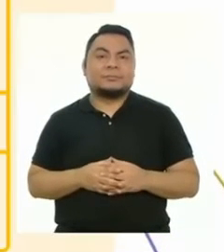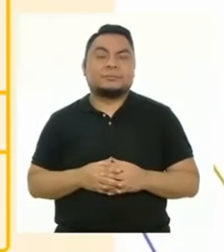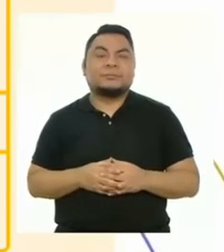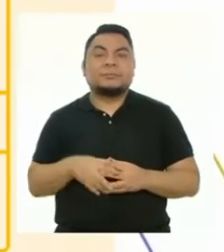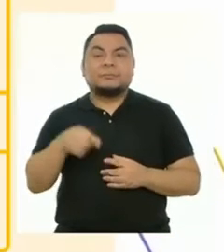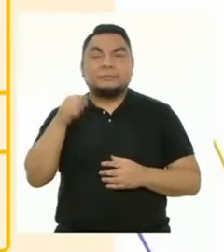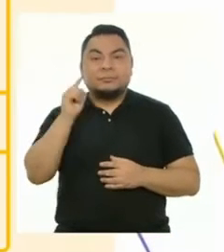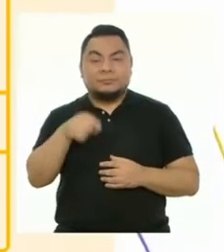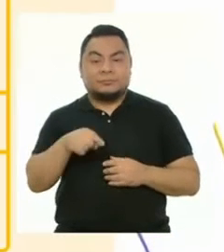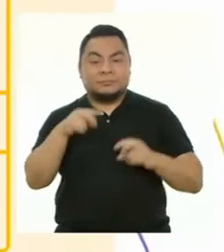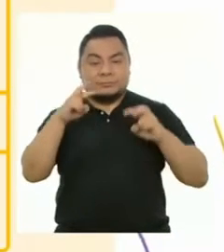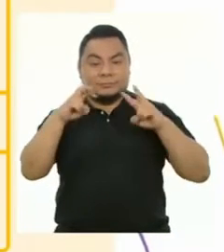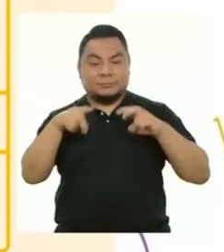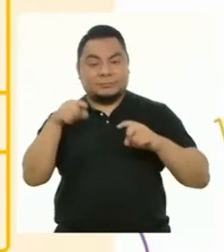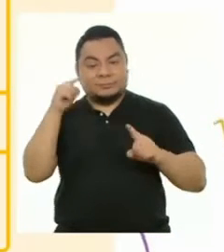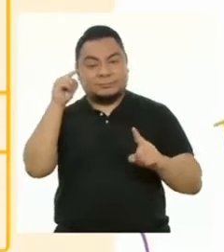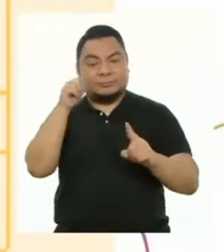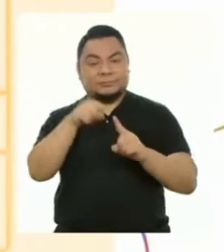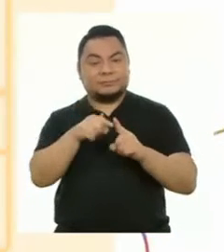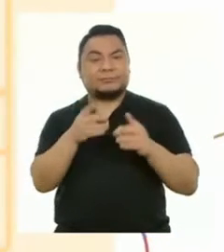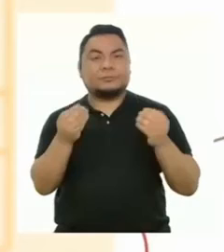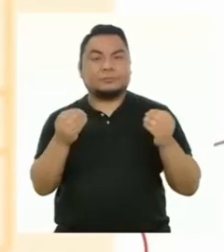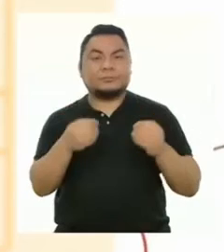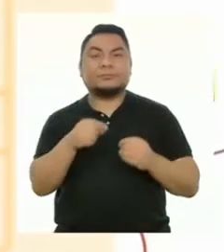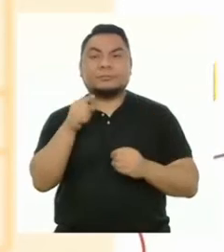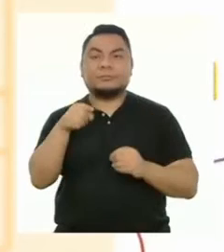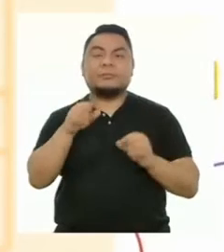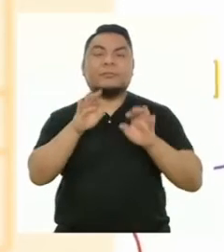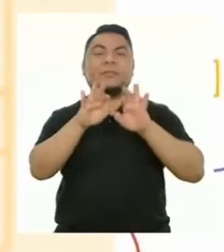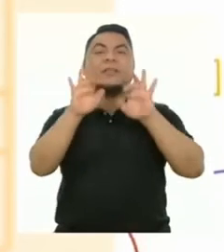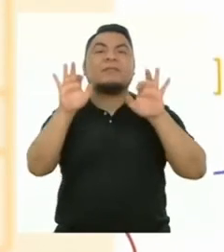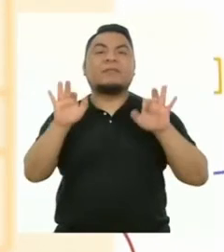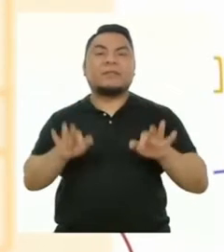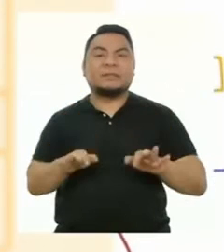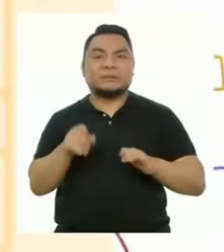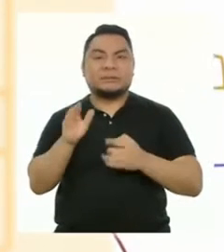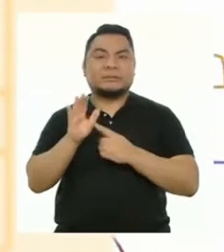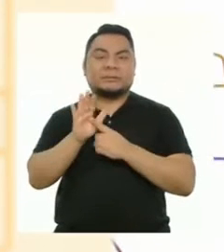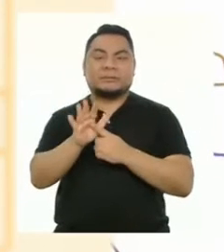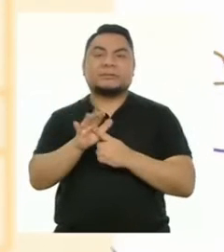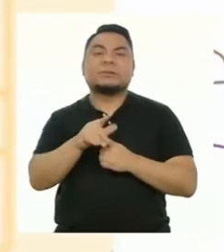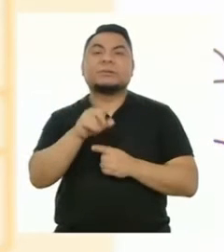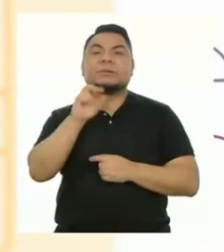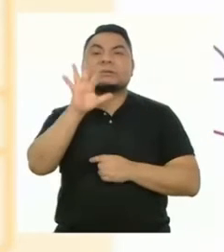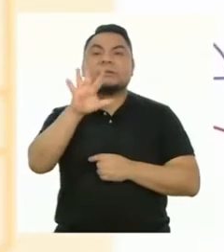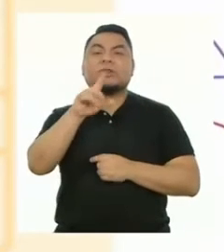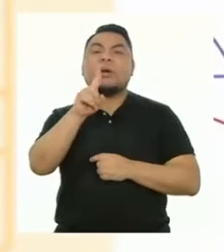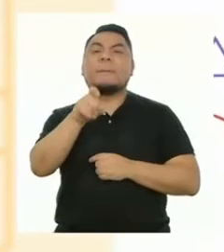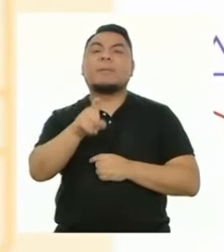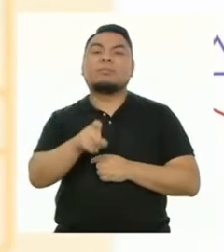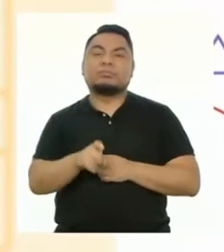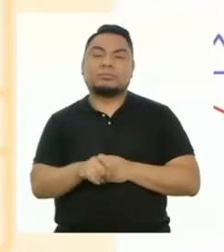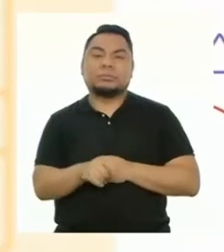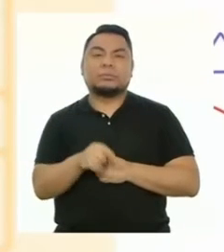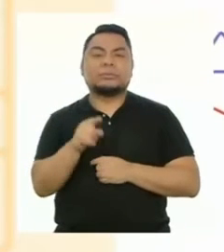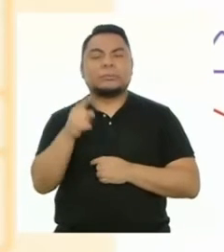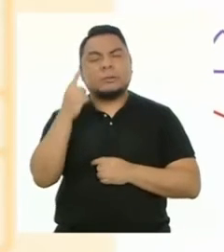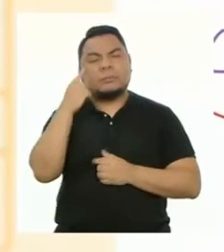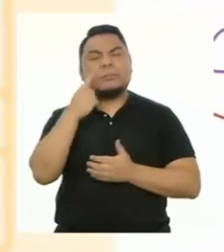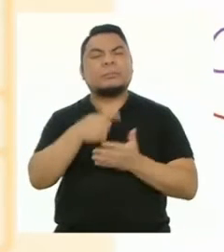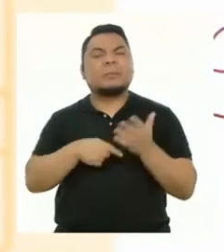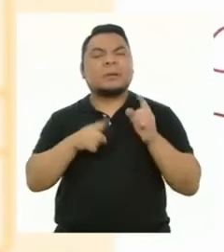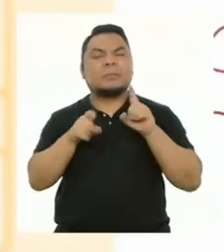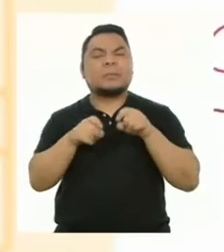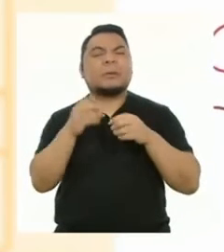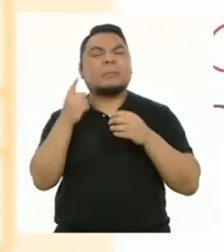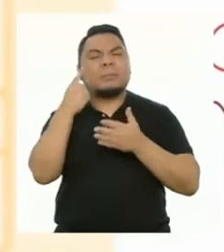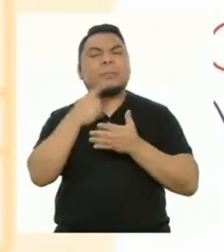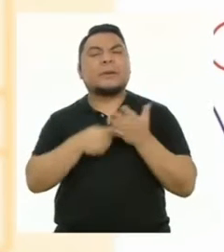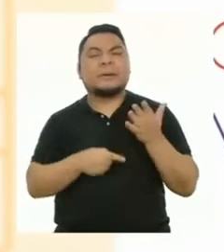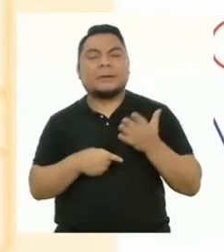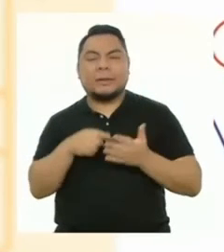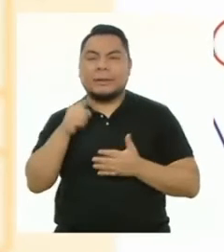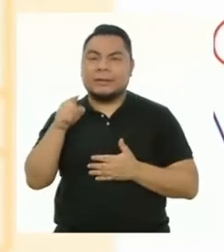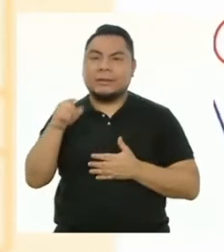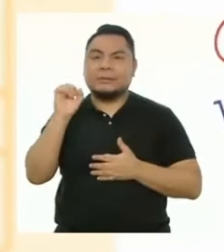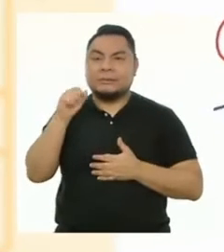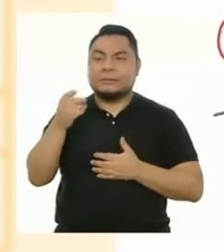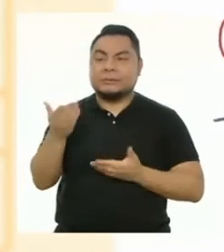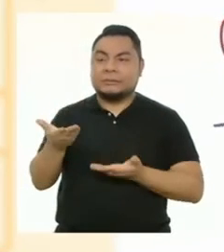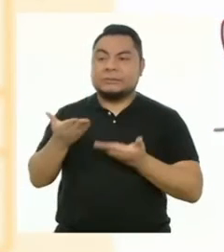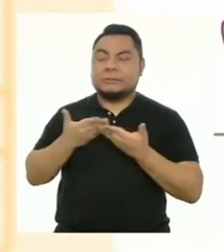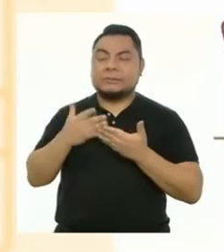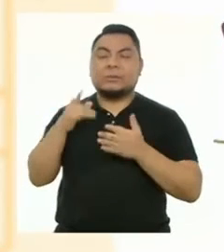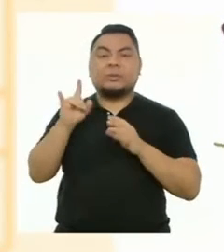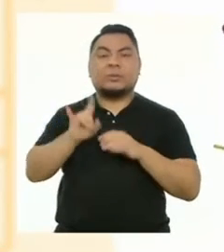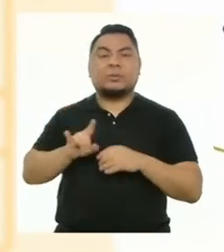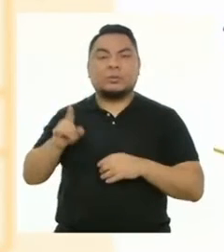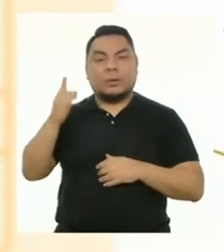Para evaluar ese reto, se propuso esta ficha de evaluación con cinco preguntas. ¿Para qué sirven estas preguntas? Son los criterios que